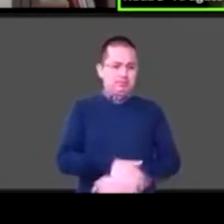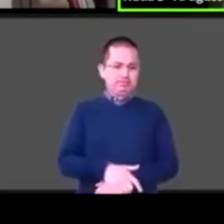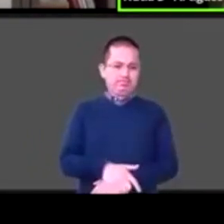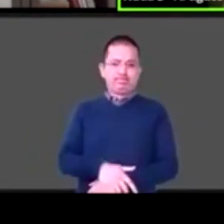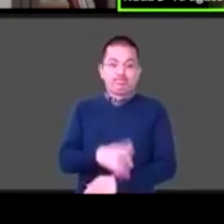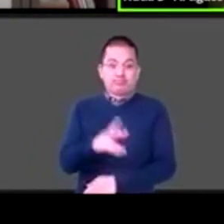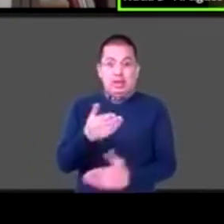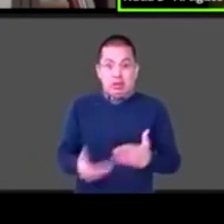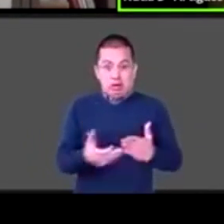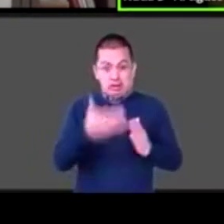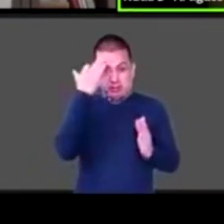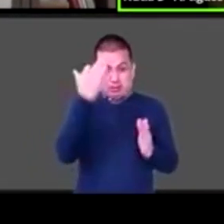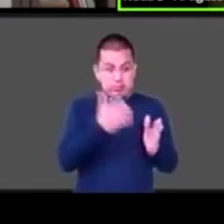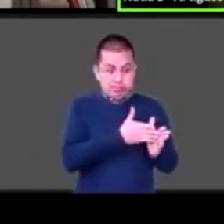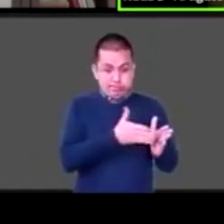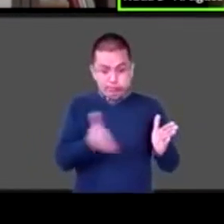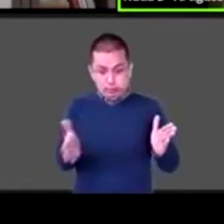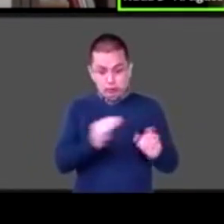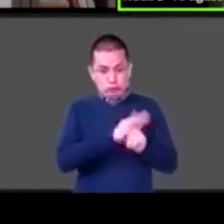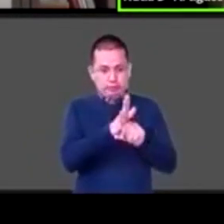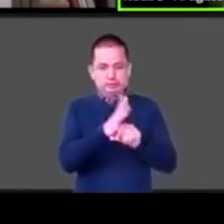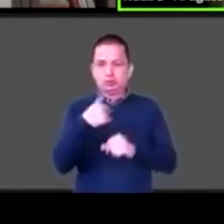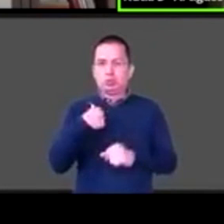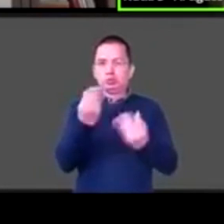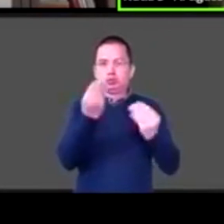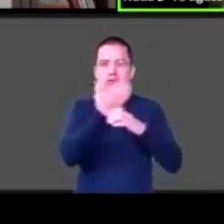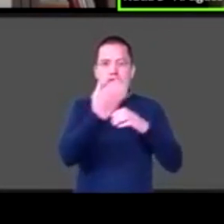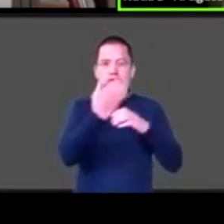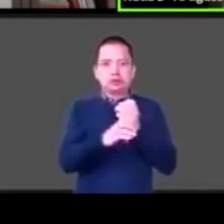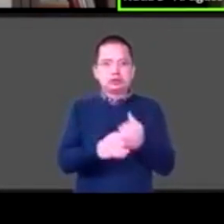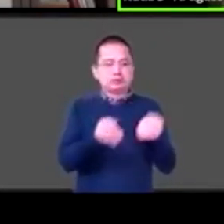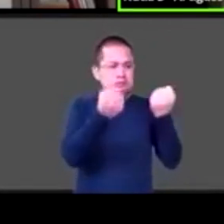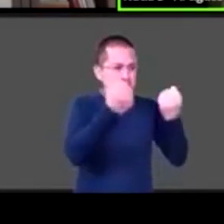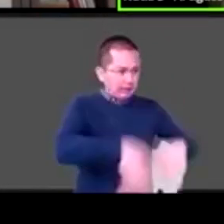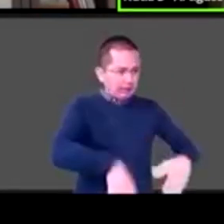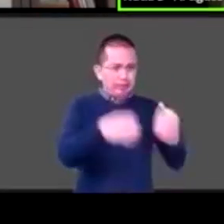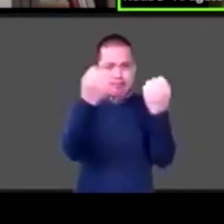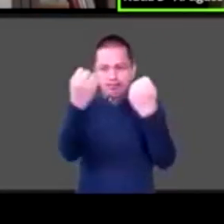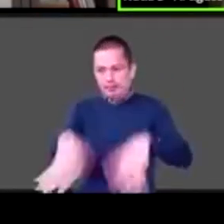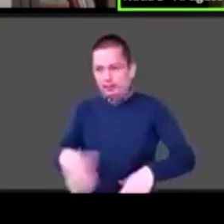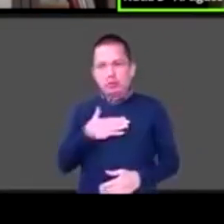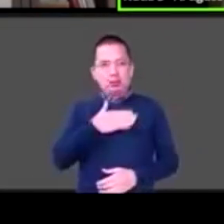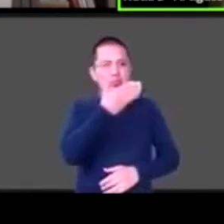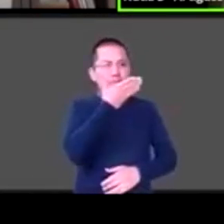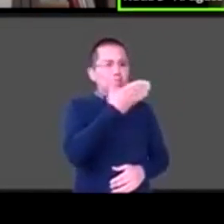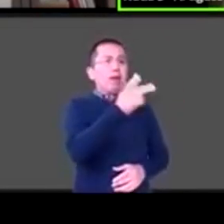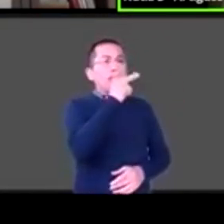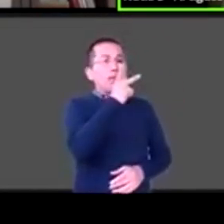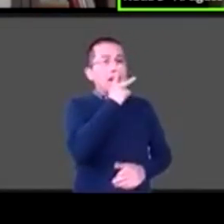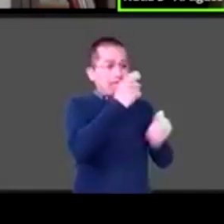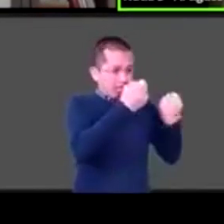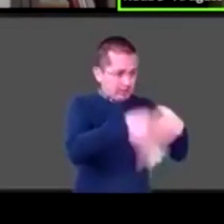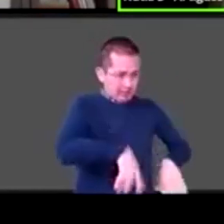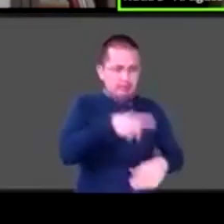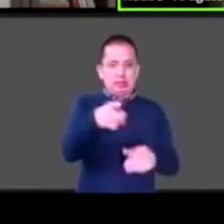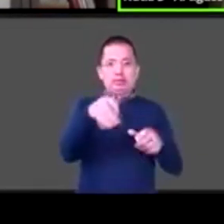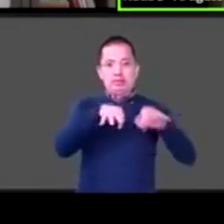papá perdí mi trabajo pero al mismo tiempo he ganado muchas cosas yo diría que